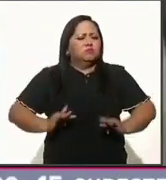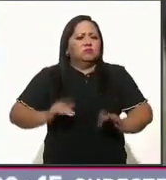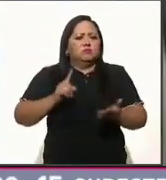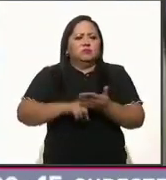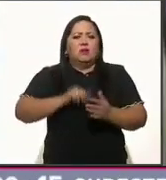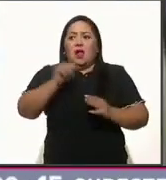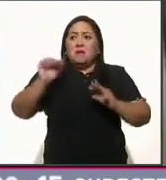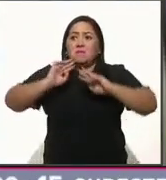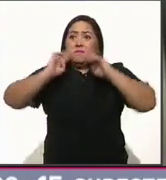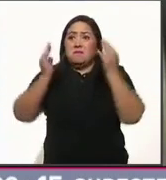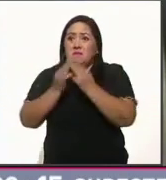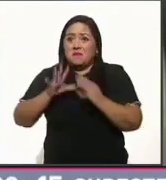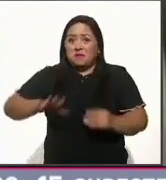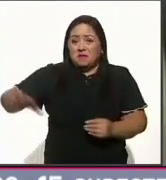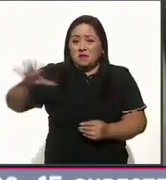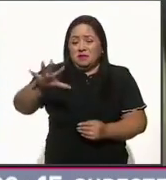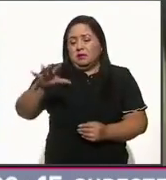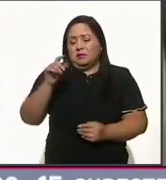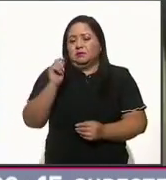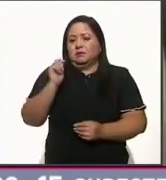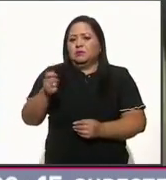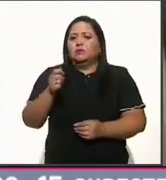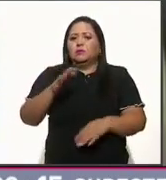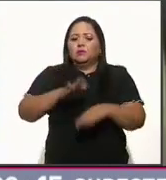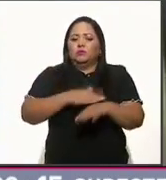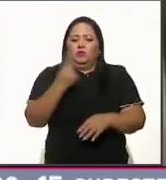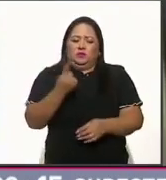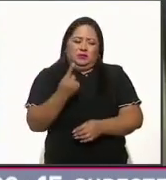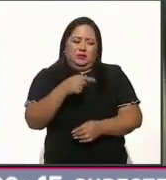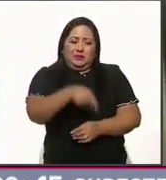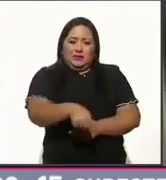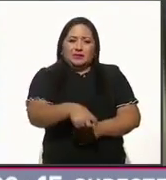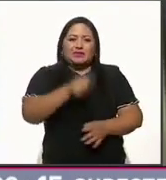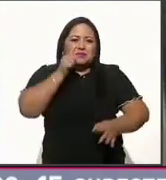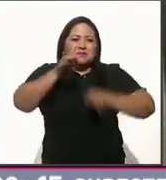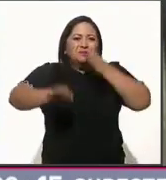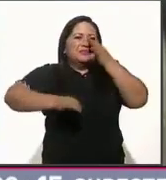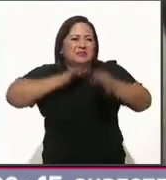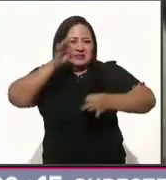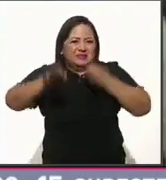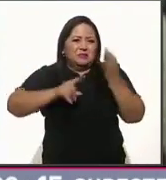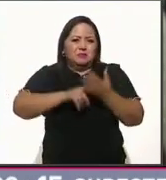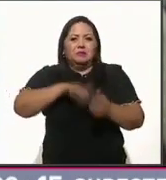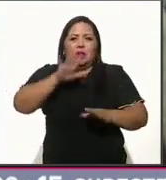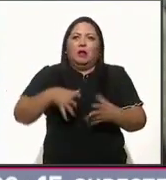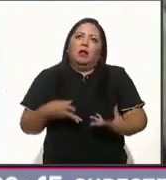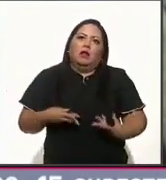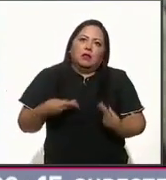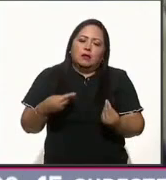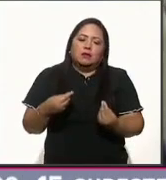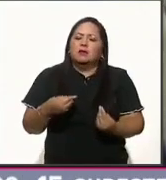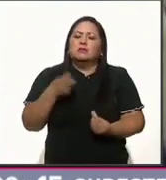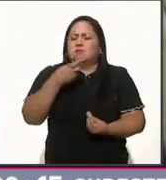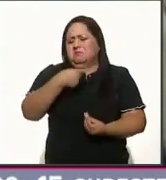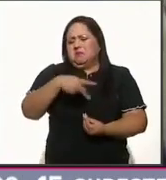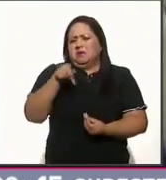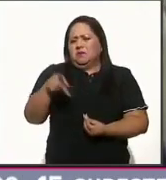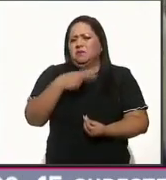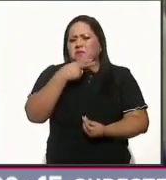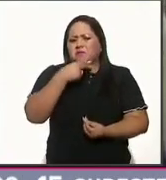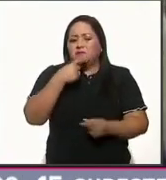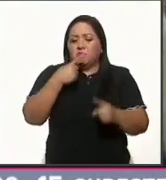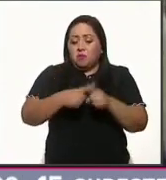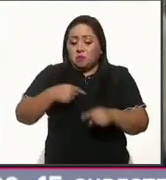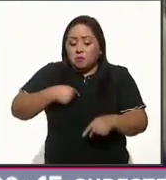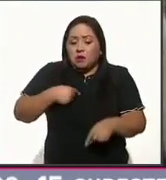intereses del crimen organizado, en respuesta orquestan campañas de desprestigio y desgaste a la autoridad, lo cual, sin duda, por